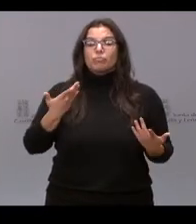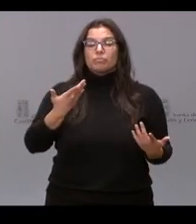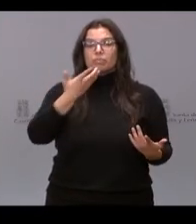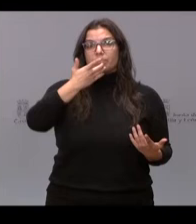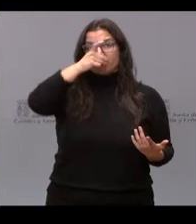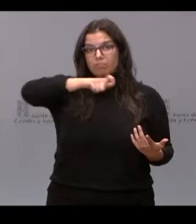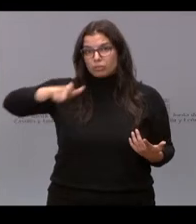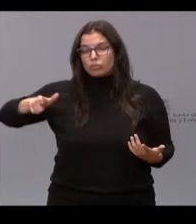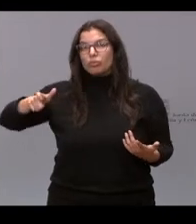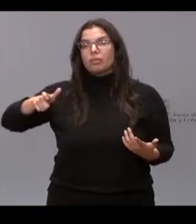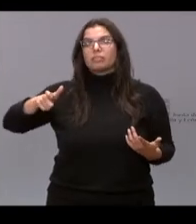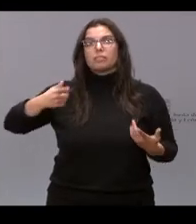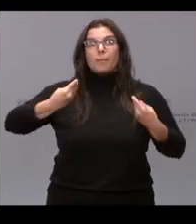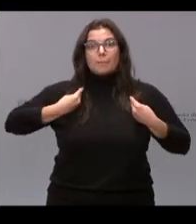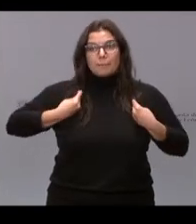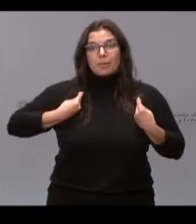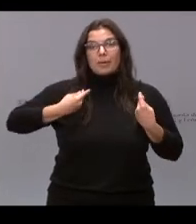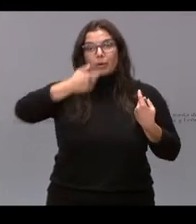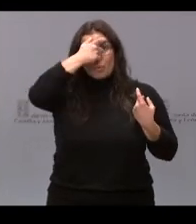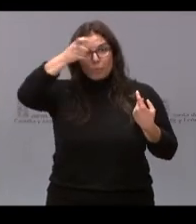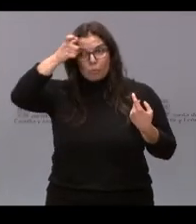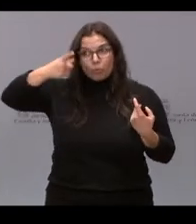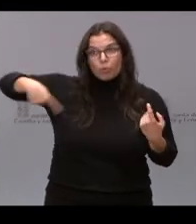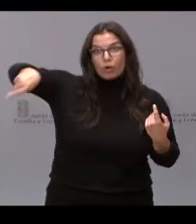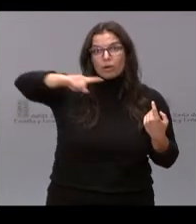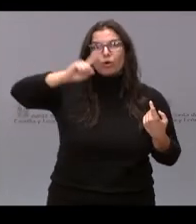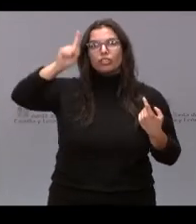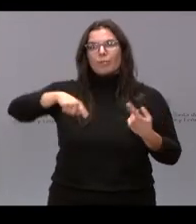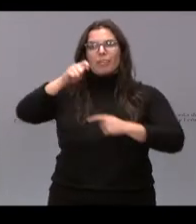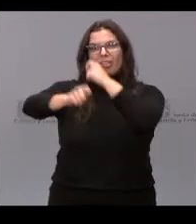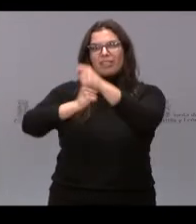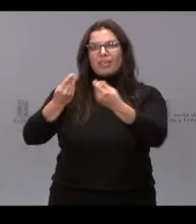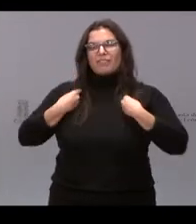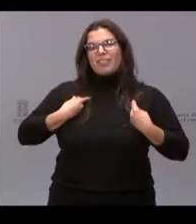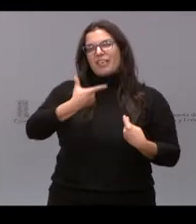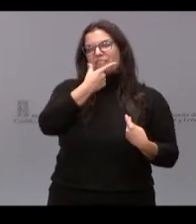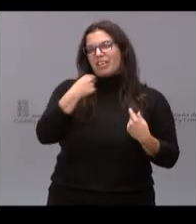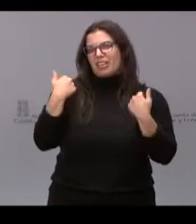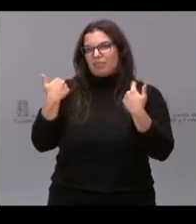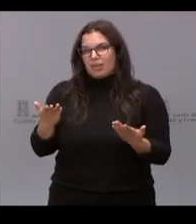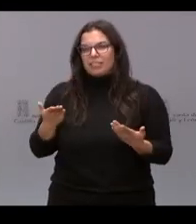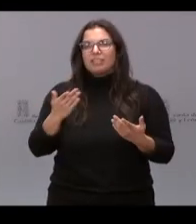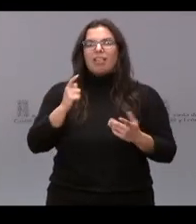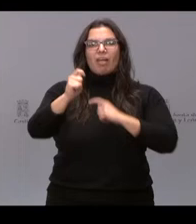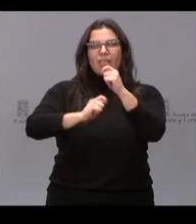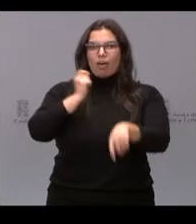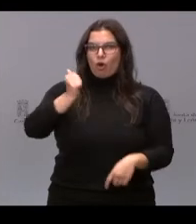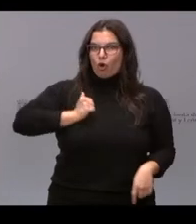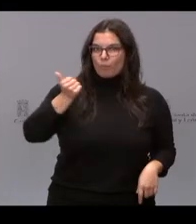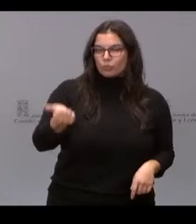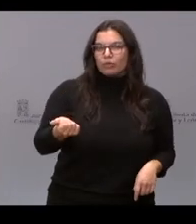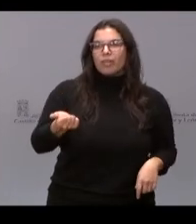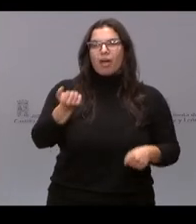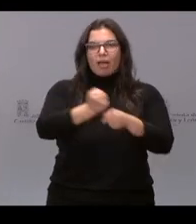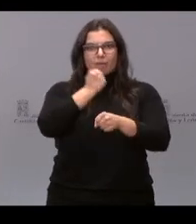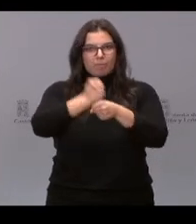vivís en el medio rural tengáis una vida más fácil, no solo de oportunidades, de tener